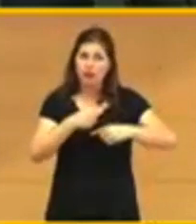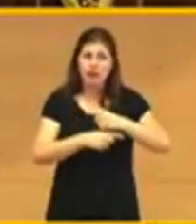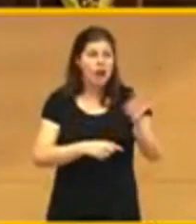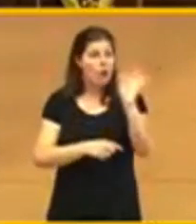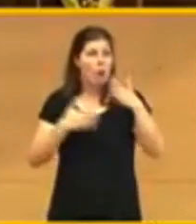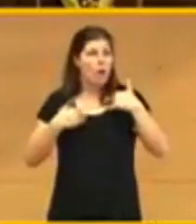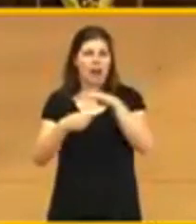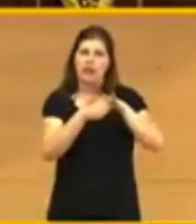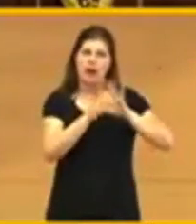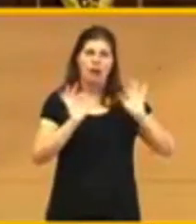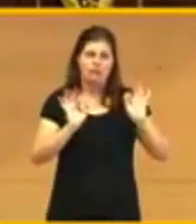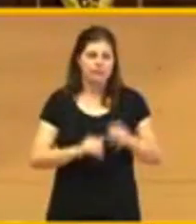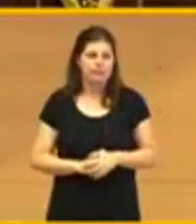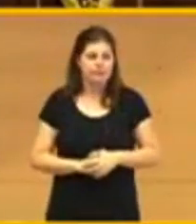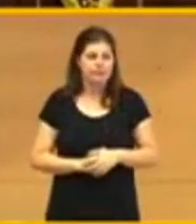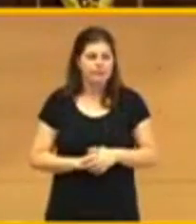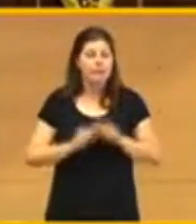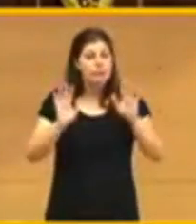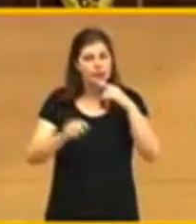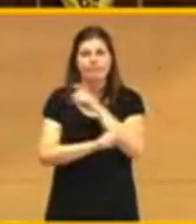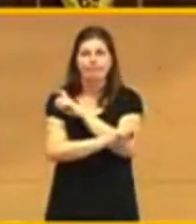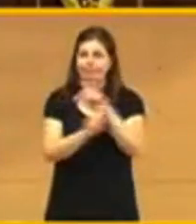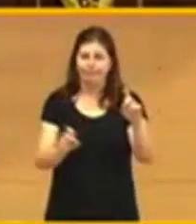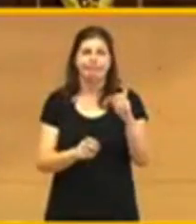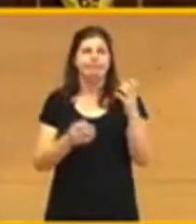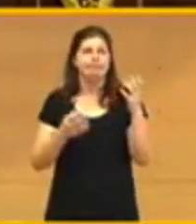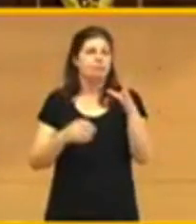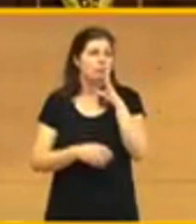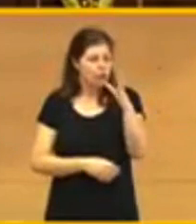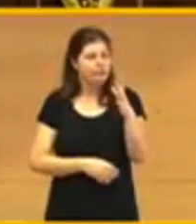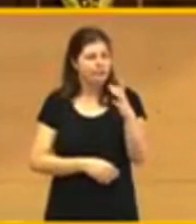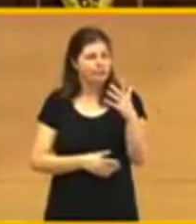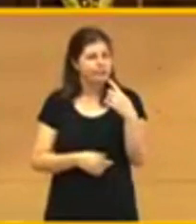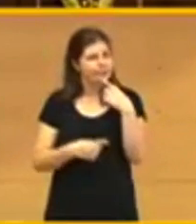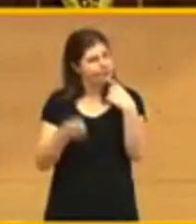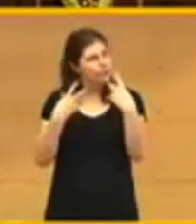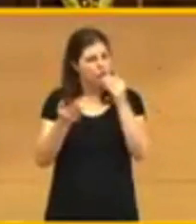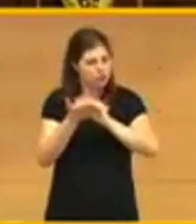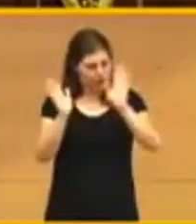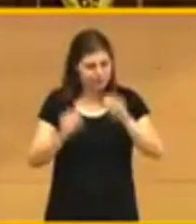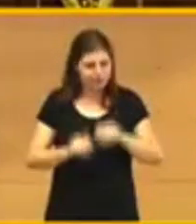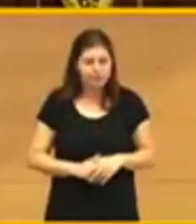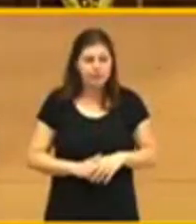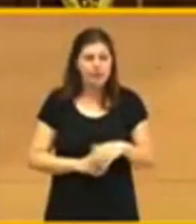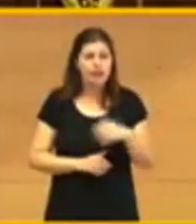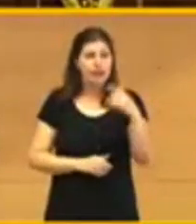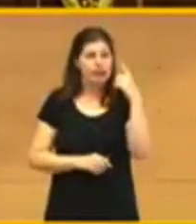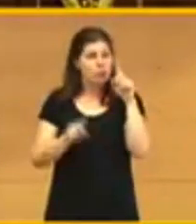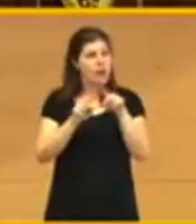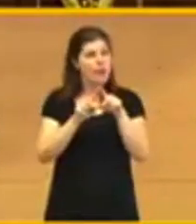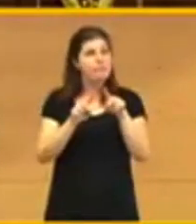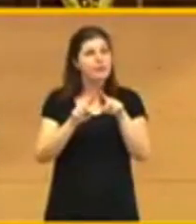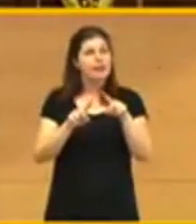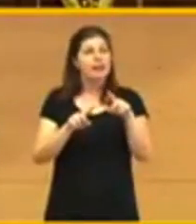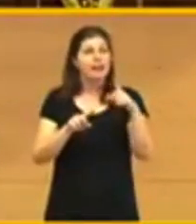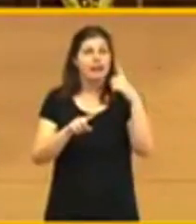Pero debo advertir, porque se dicen muchas cosas, que no es posible aceptar, bajo la apariencia de